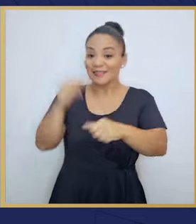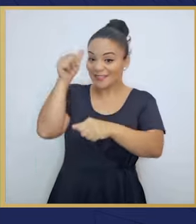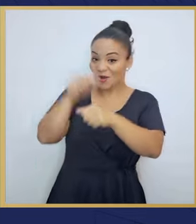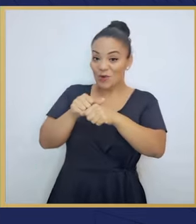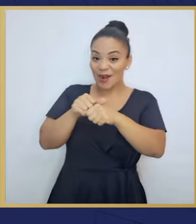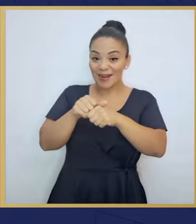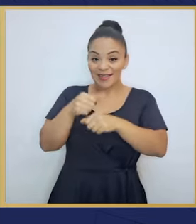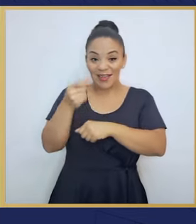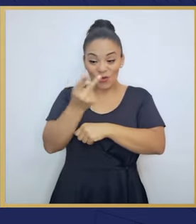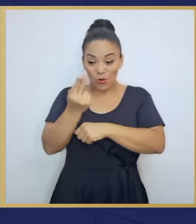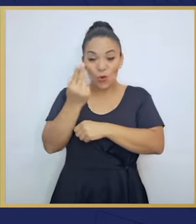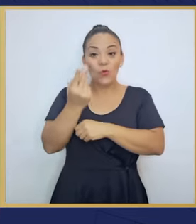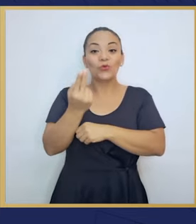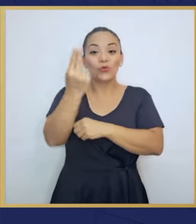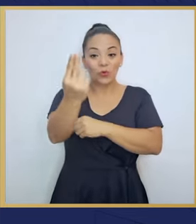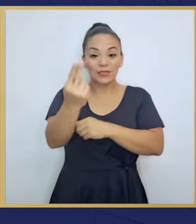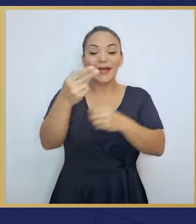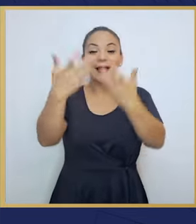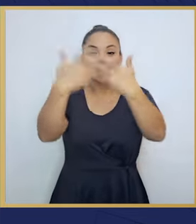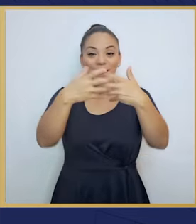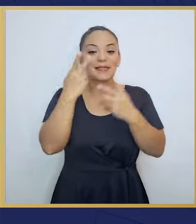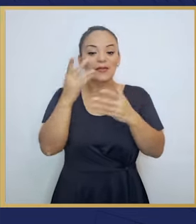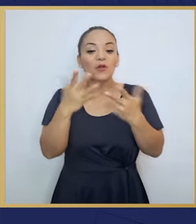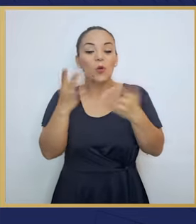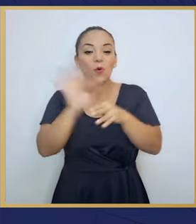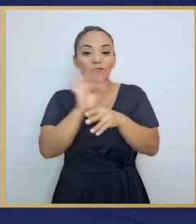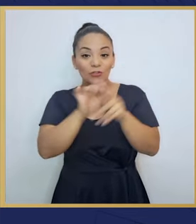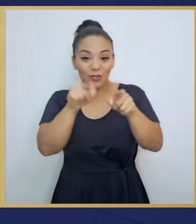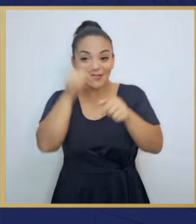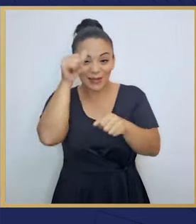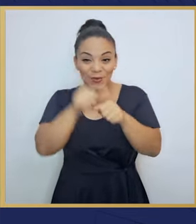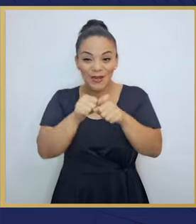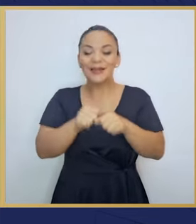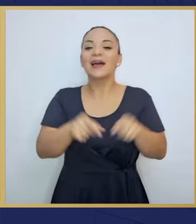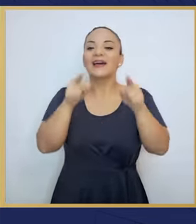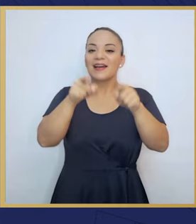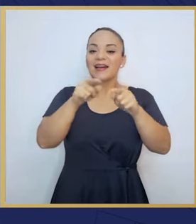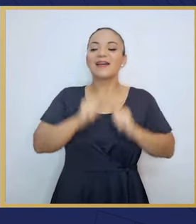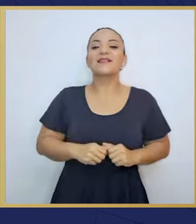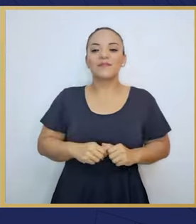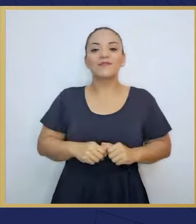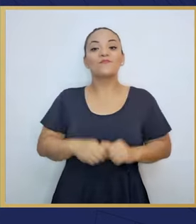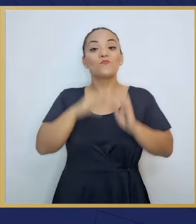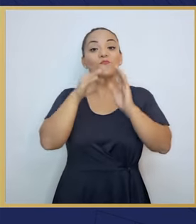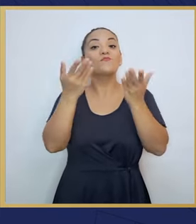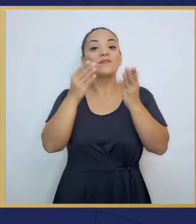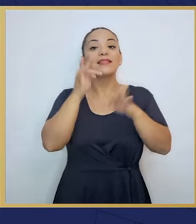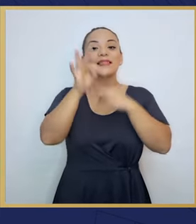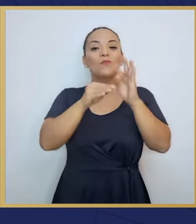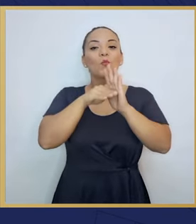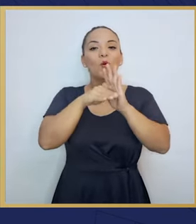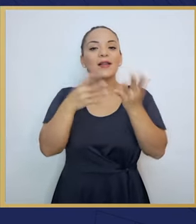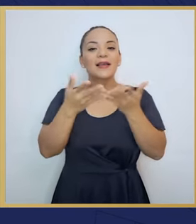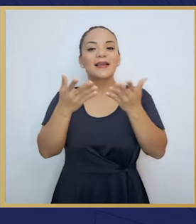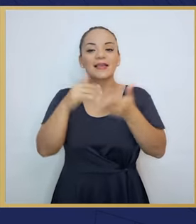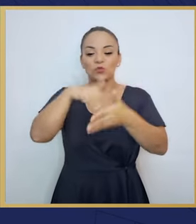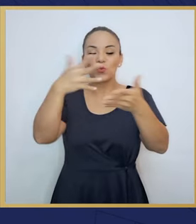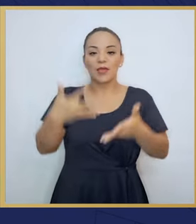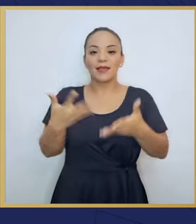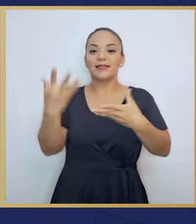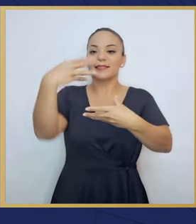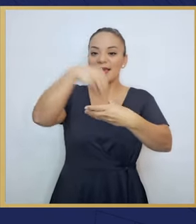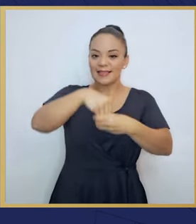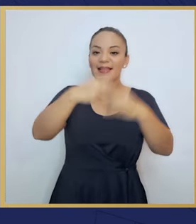juntos a las empresas a ver cómo está funcionando esto. Esta es una modalidad en la que los estudiantes incorporan a las